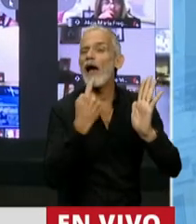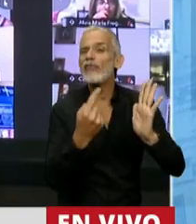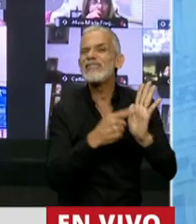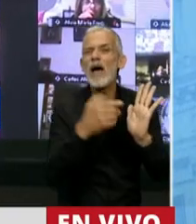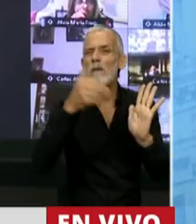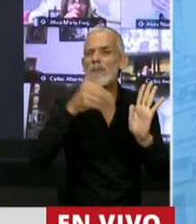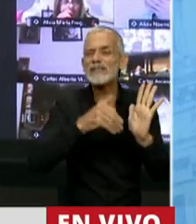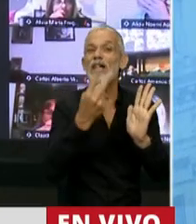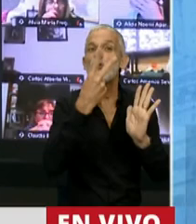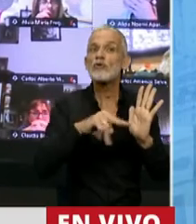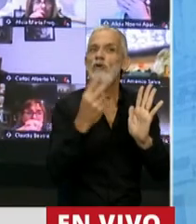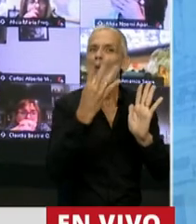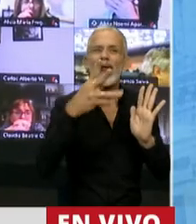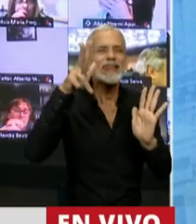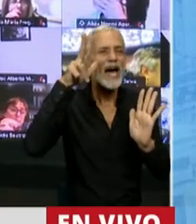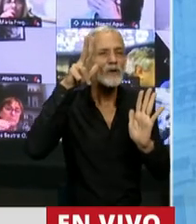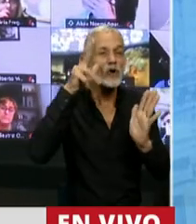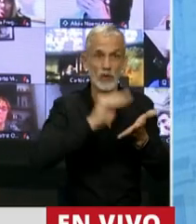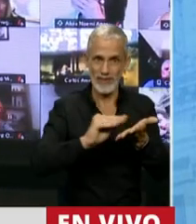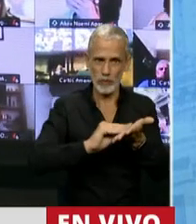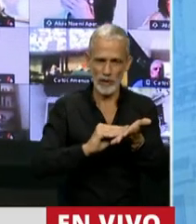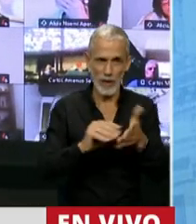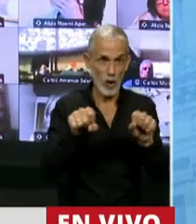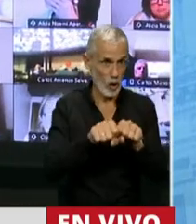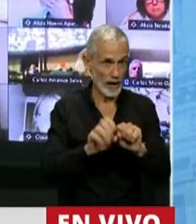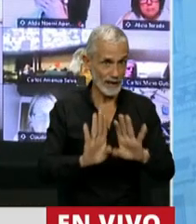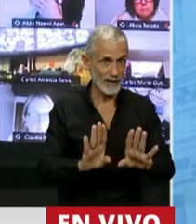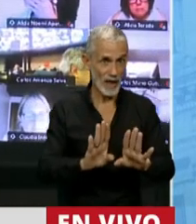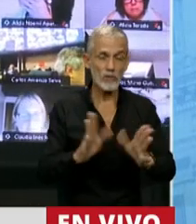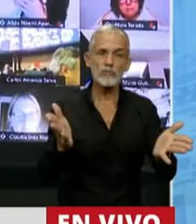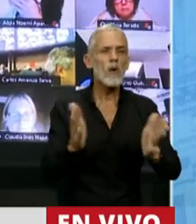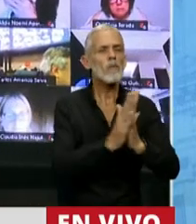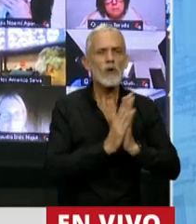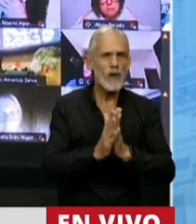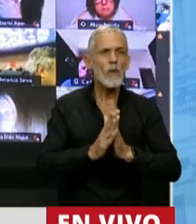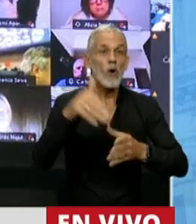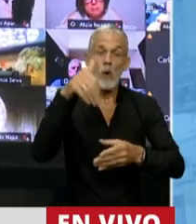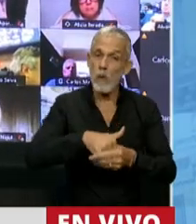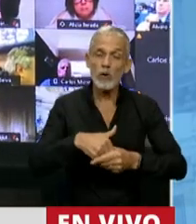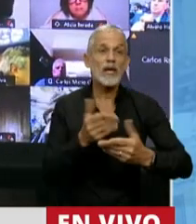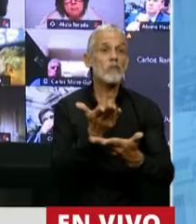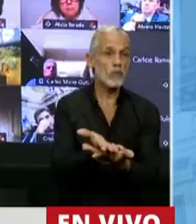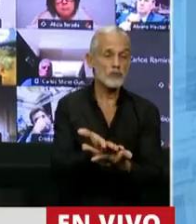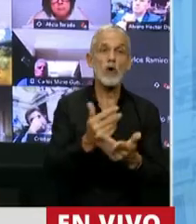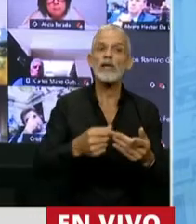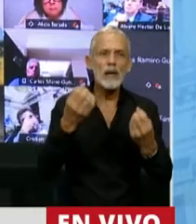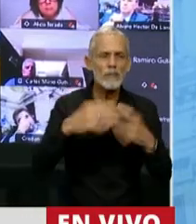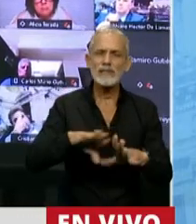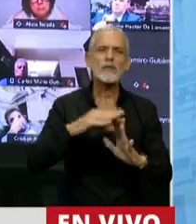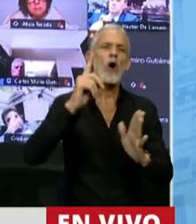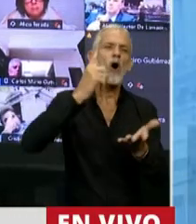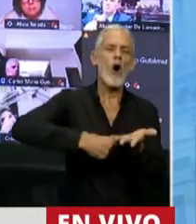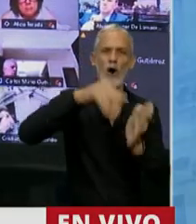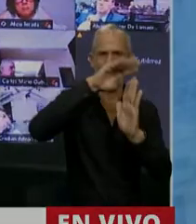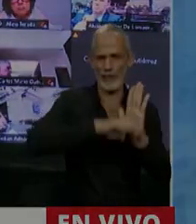presentes 248 diputados y diputadas. Presidente, solicito que se vote esta moción y se pase al orden del